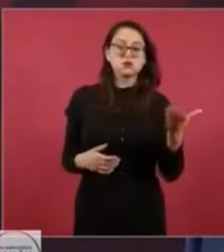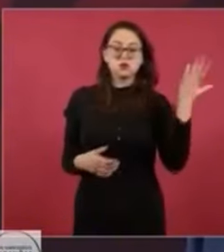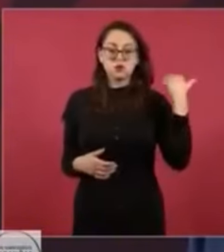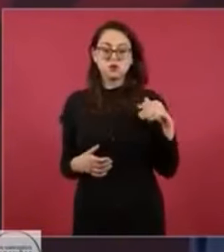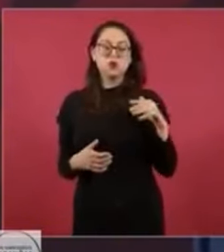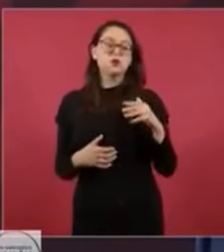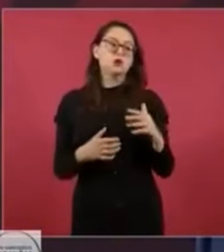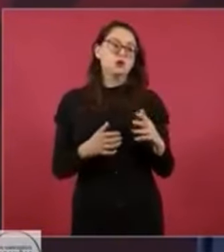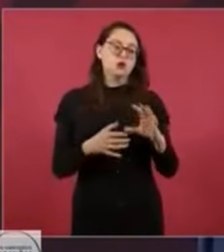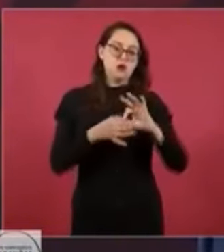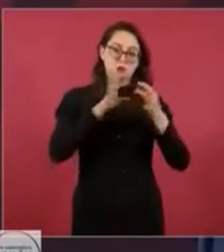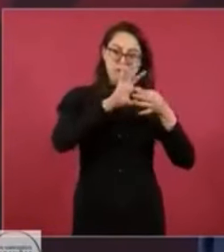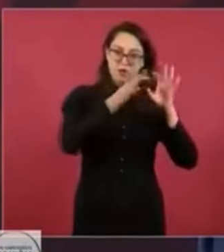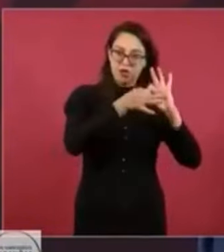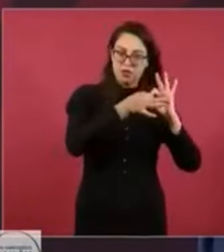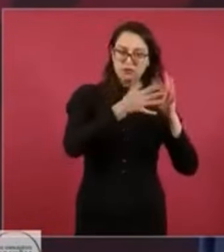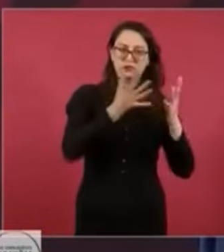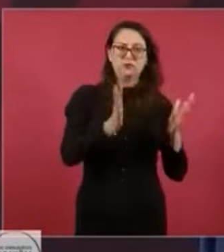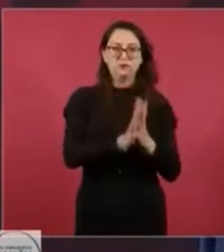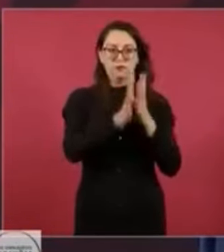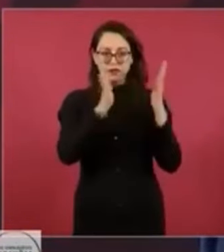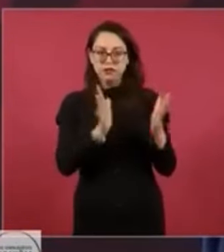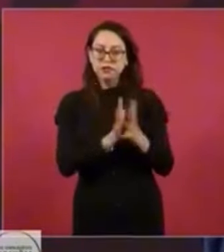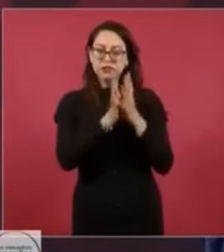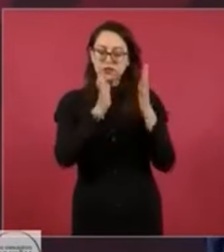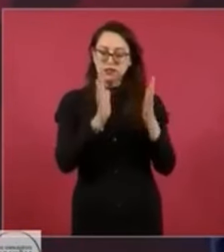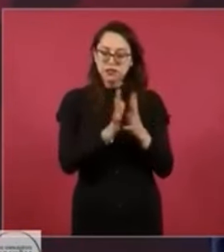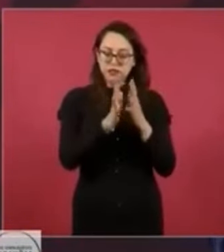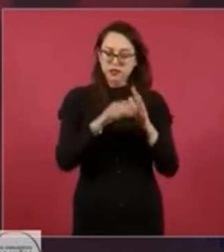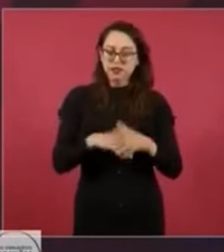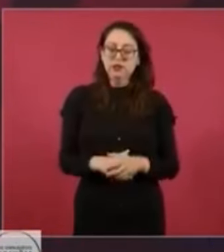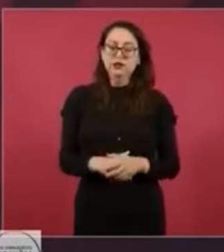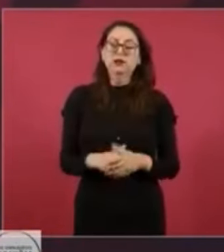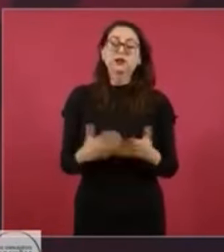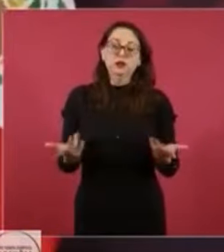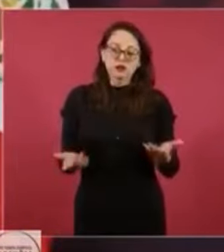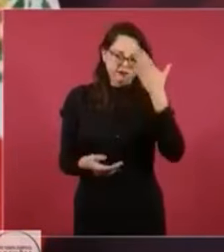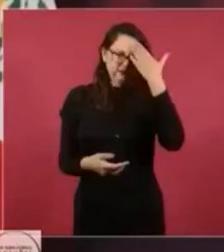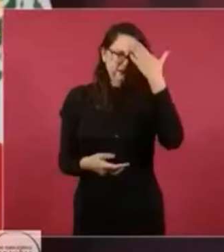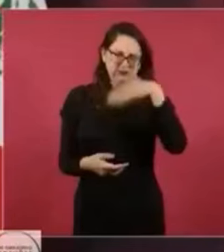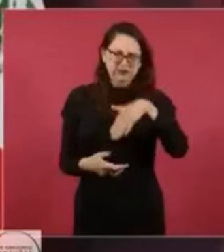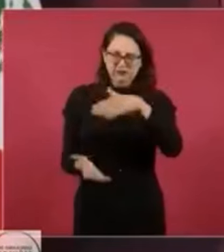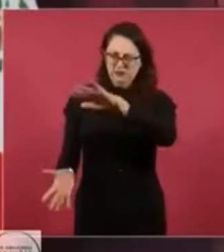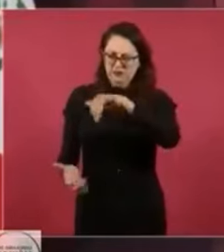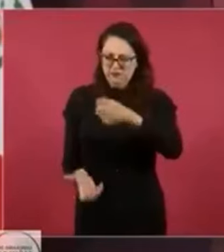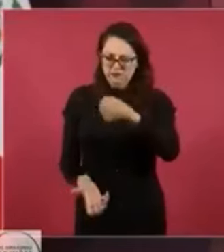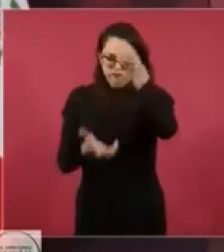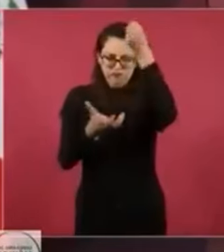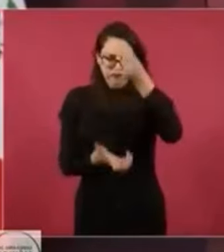en los Juegos Olímpicos. del Instituto para Devolverle al Pueblo lo Robado.